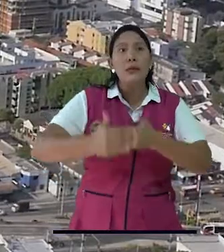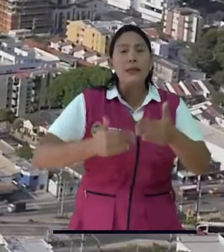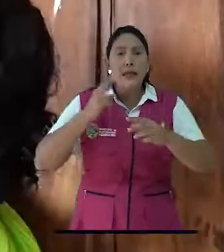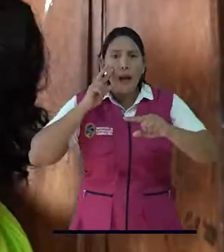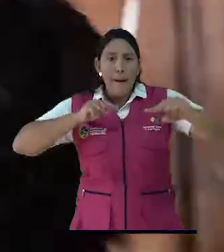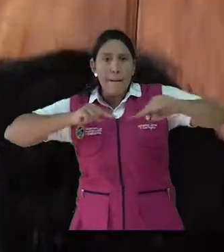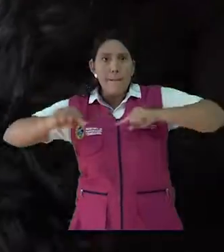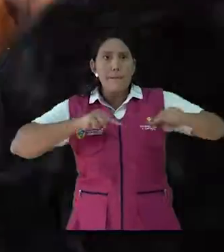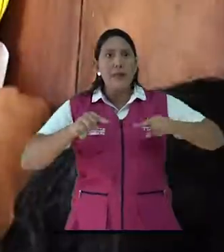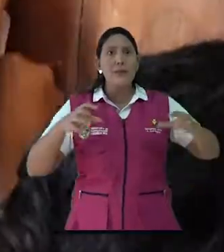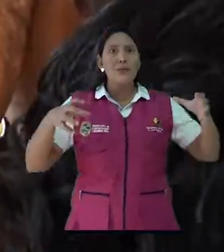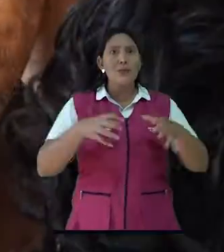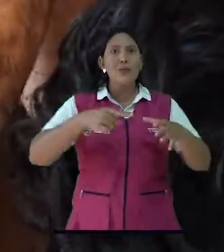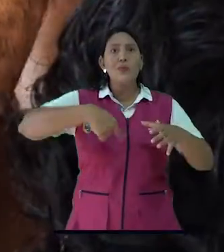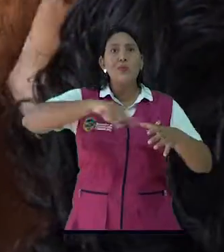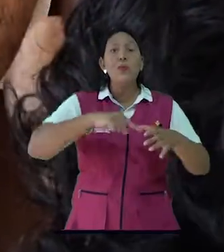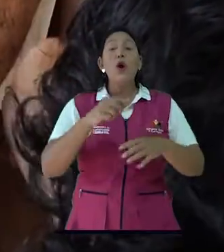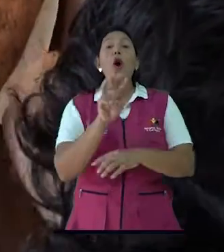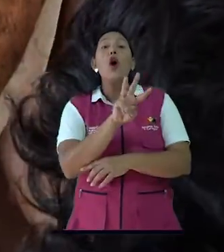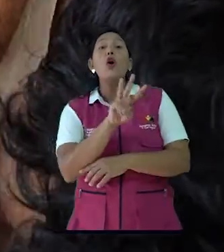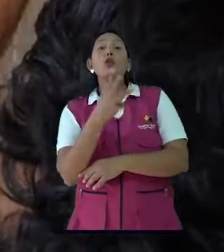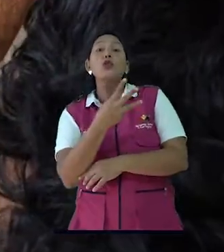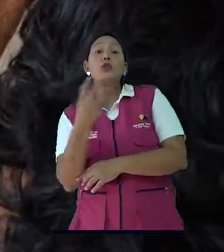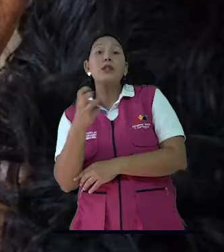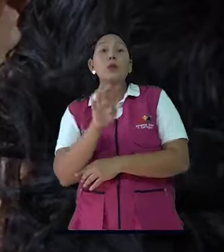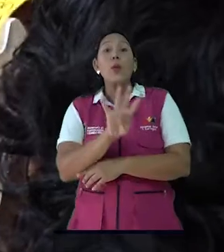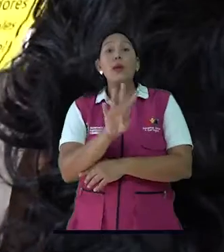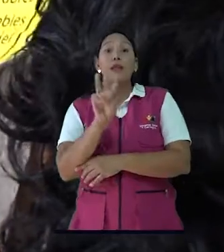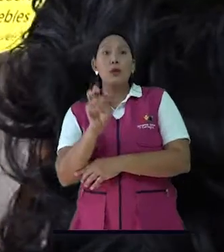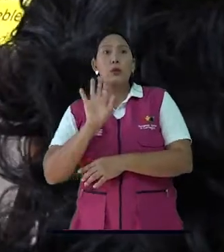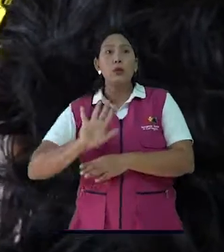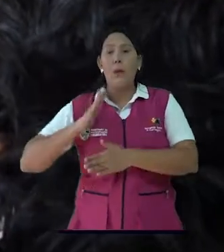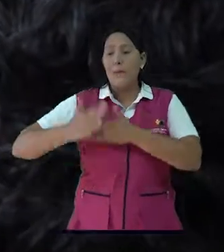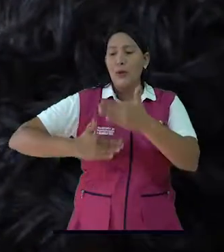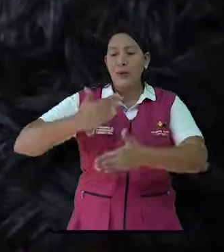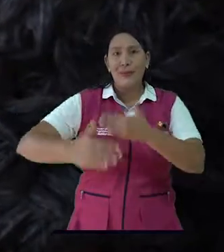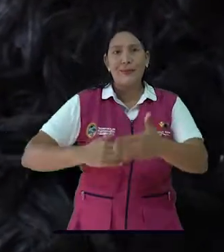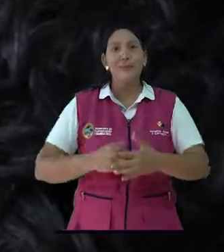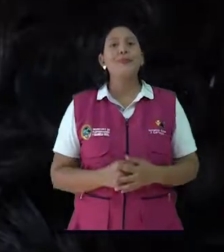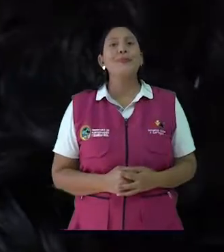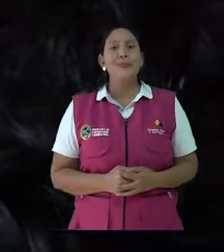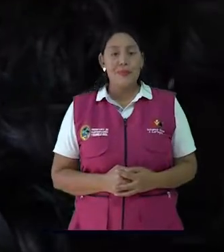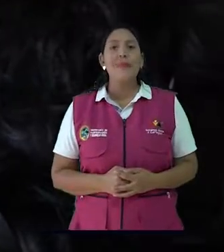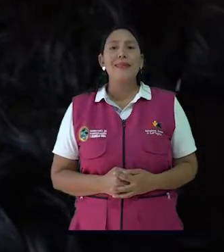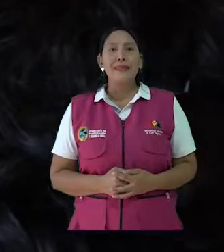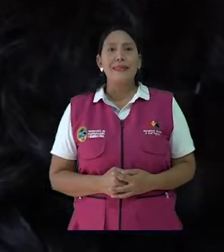ejercimos 848 actuaciones en esos procesos.